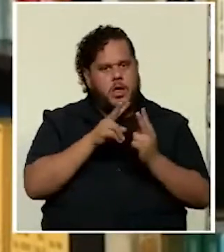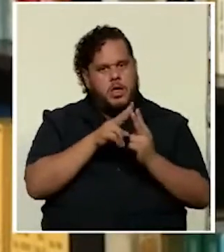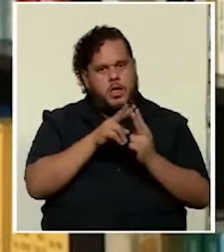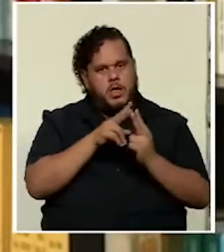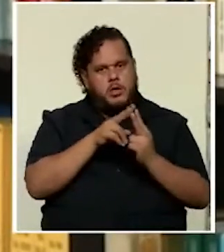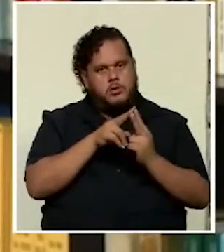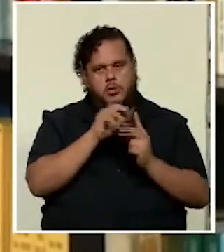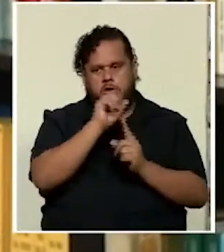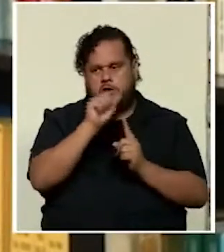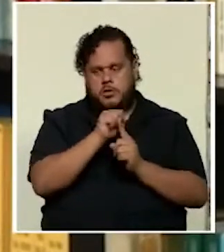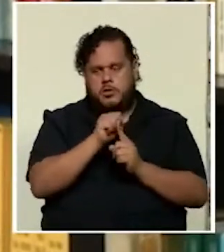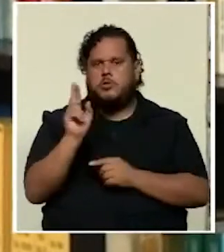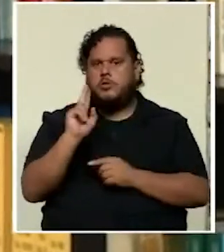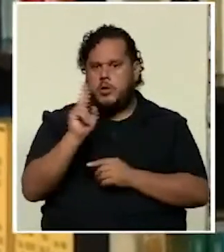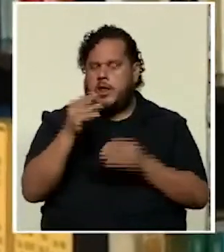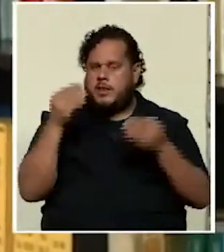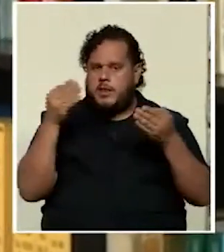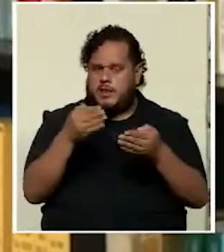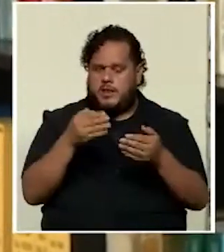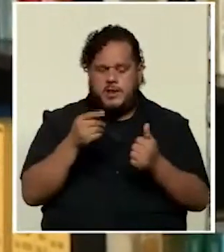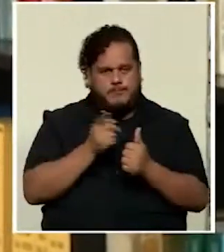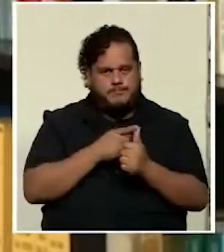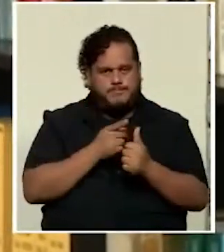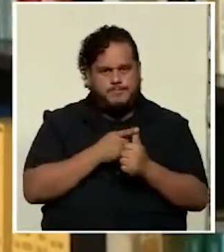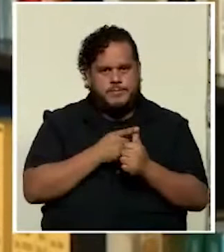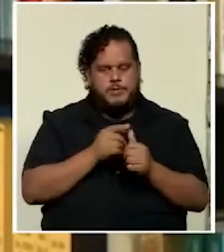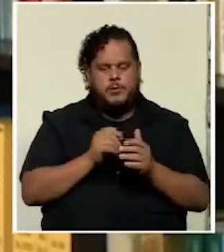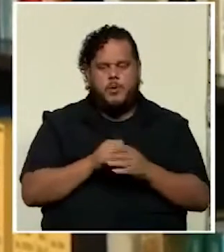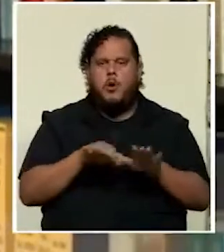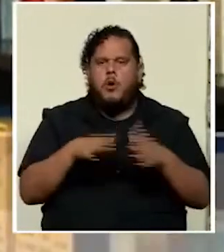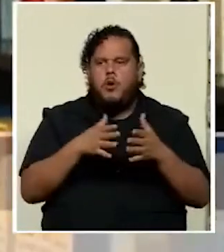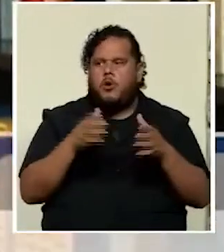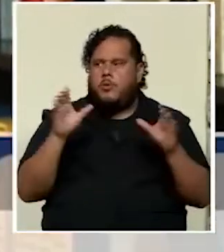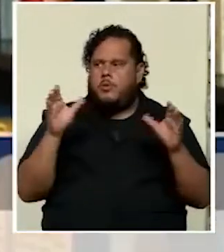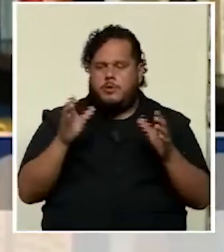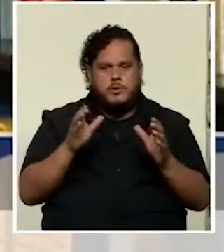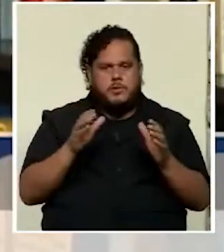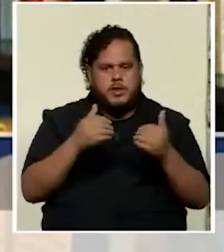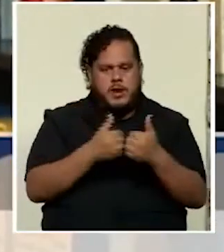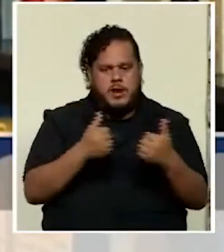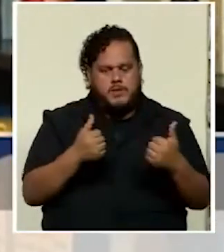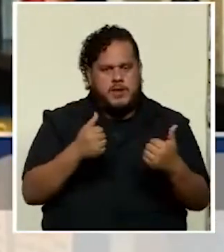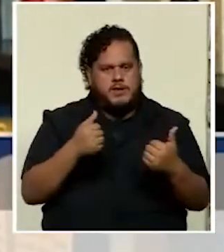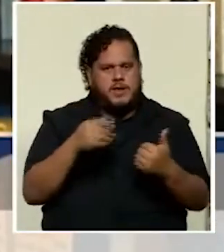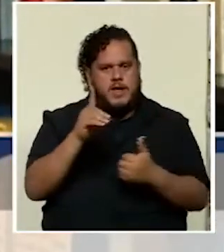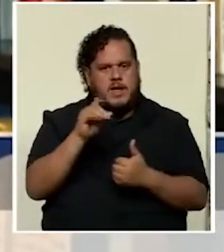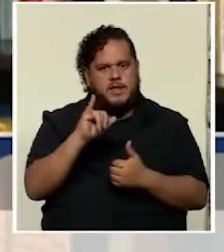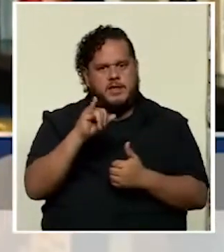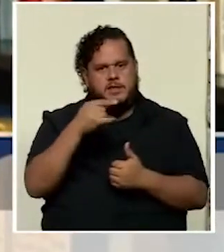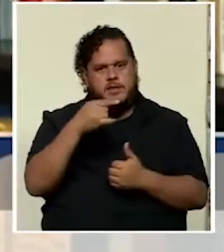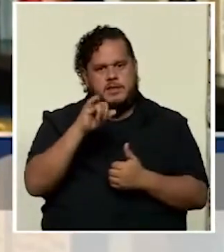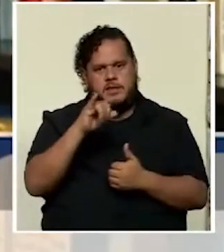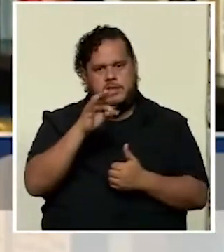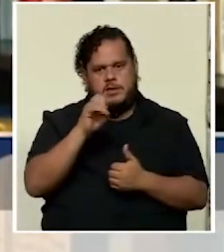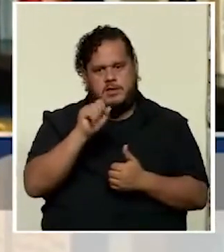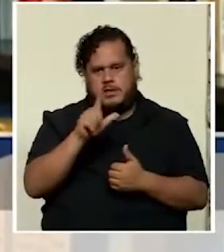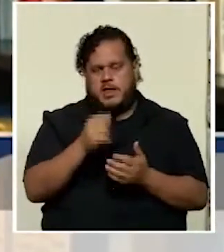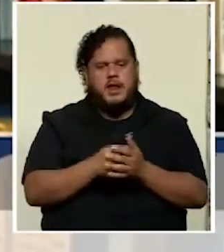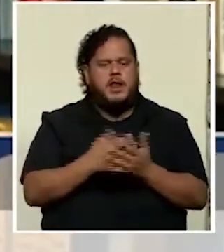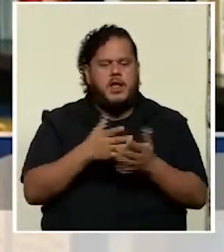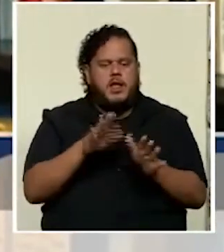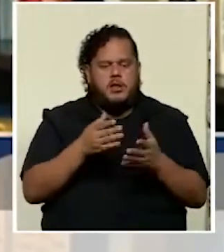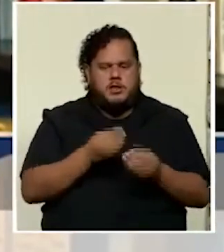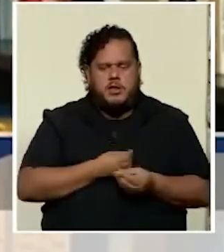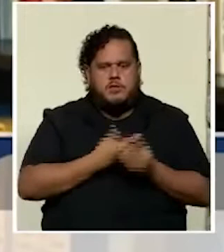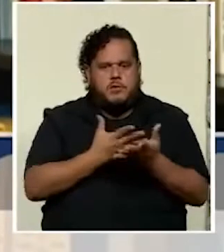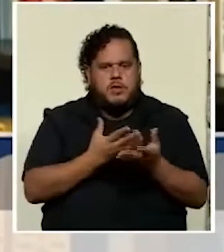urge atender una es digamos cómo reducir la brecha digital que se ha ensanchado tanto incluso ahora o se ha expresado